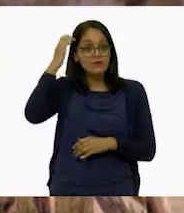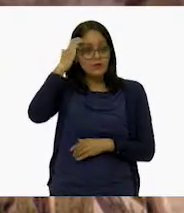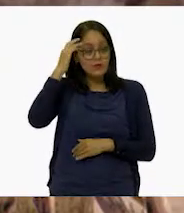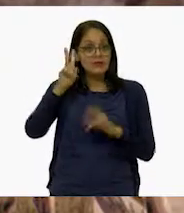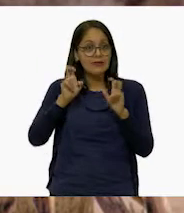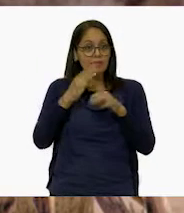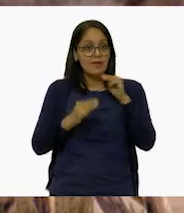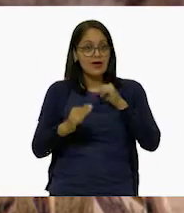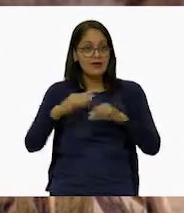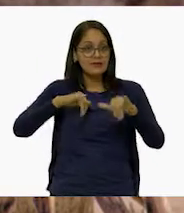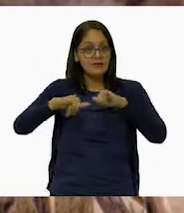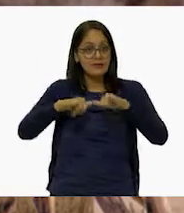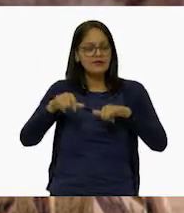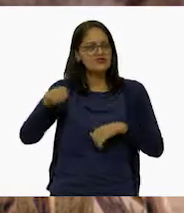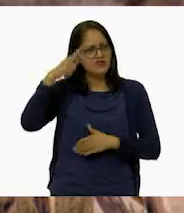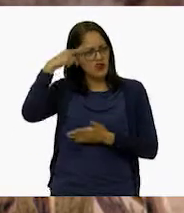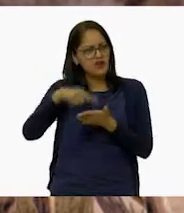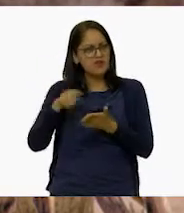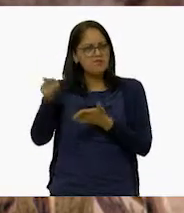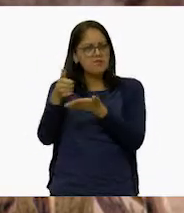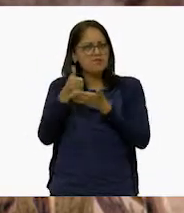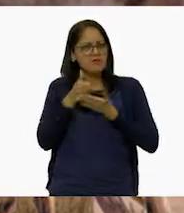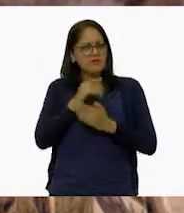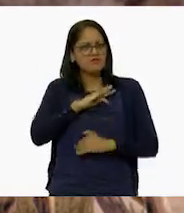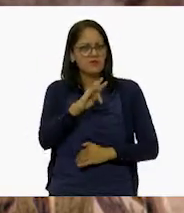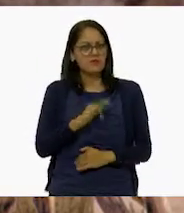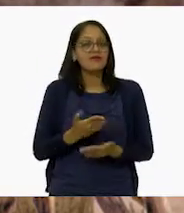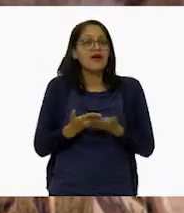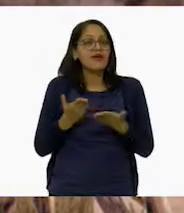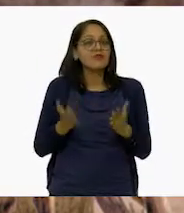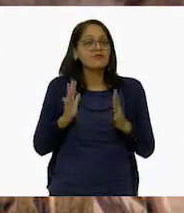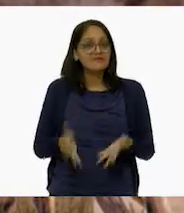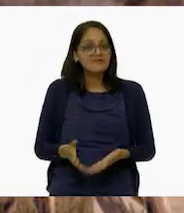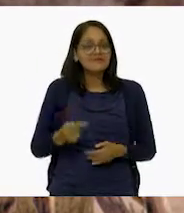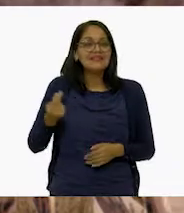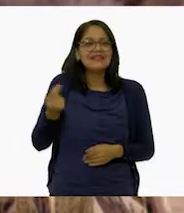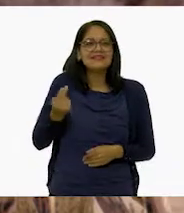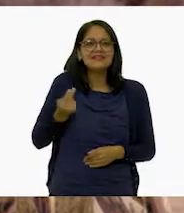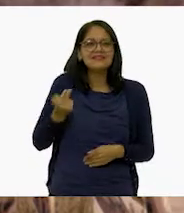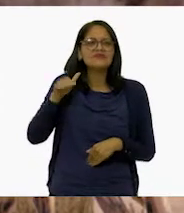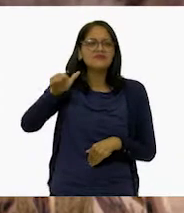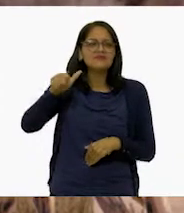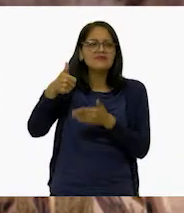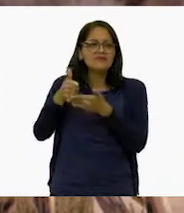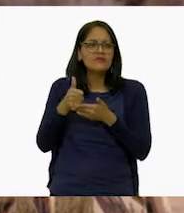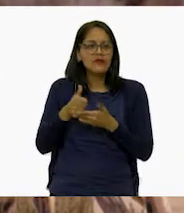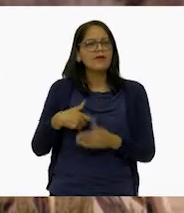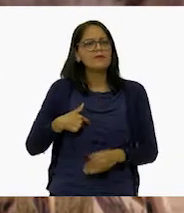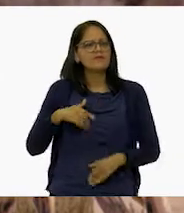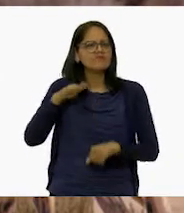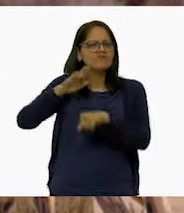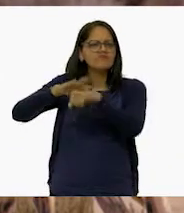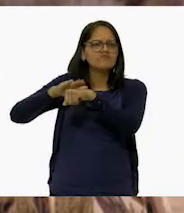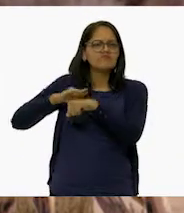geografía, segurito pueden ayudarme y ahora sí que las necesito. Así que las llamaré.